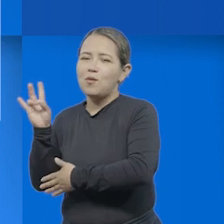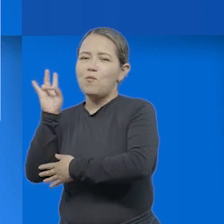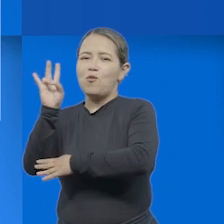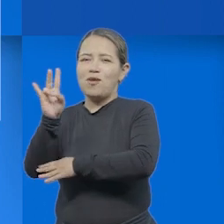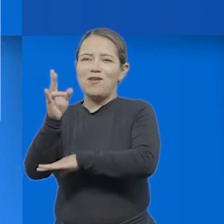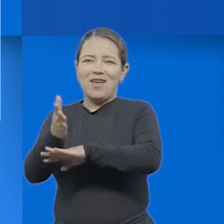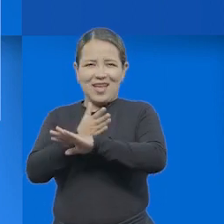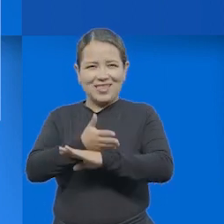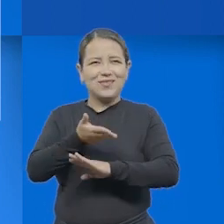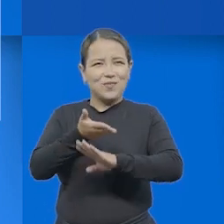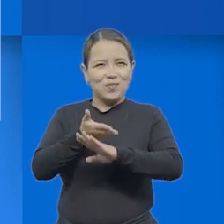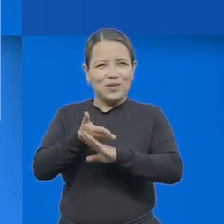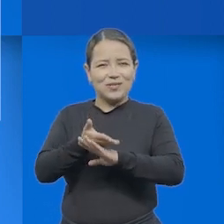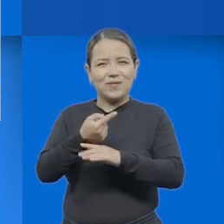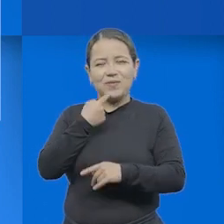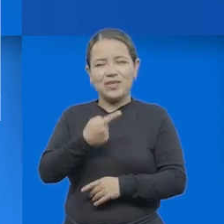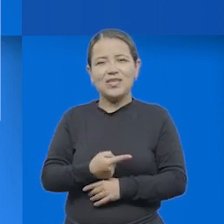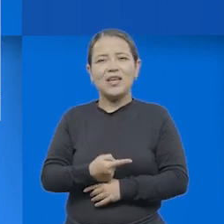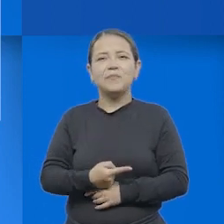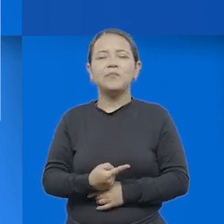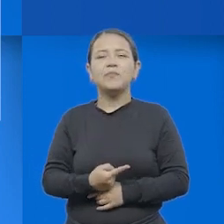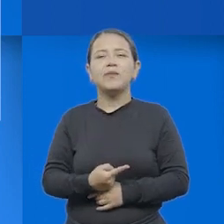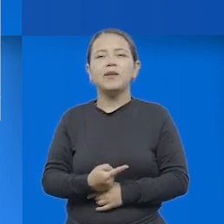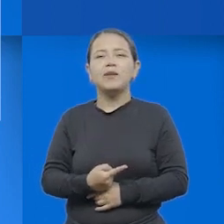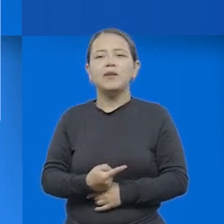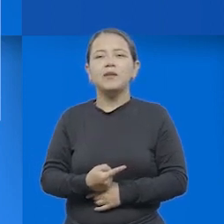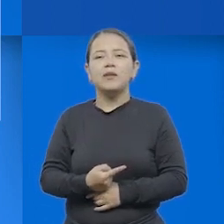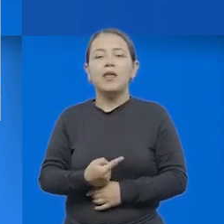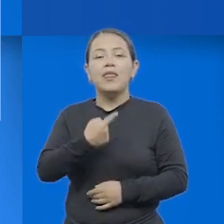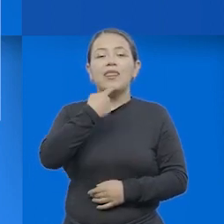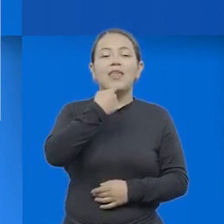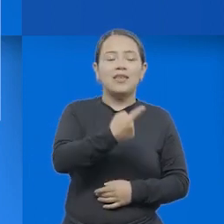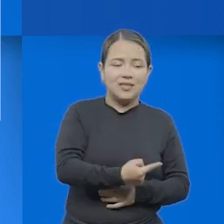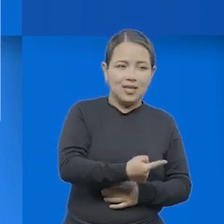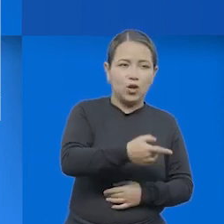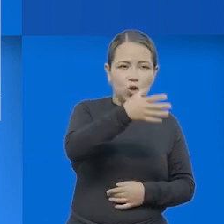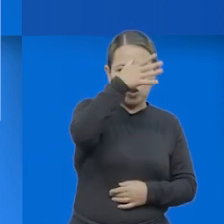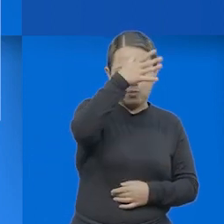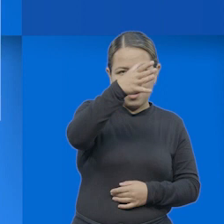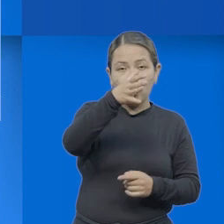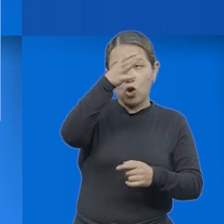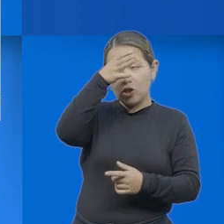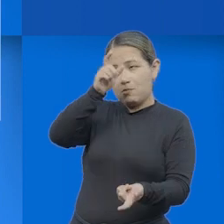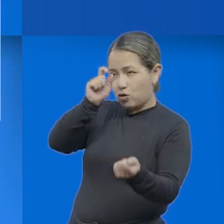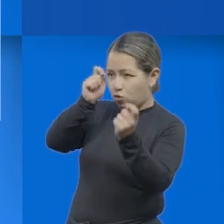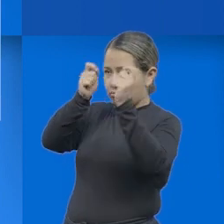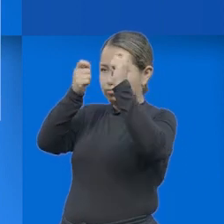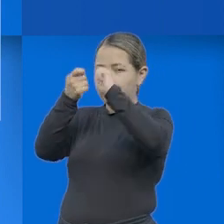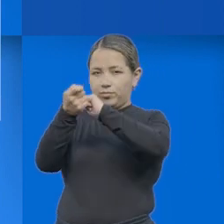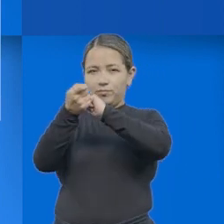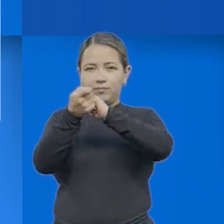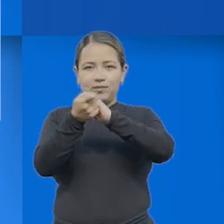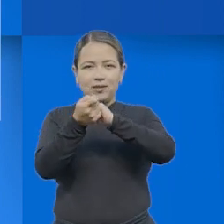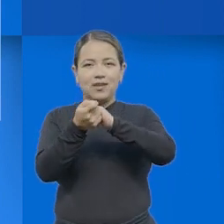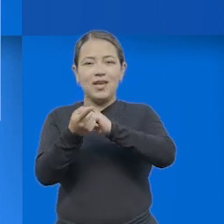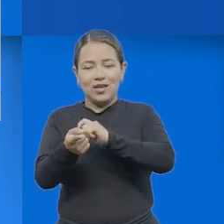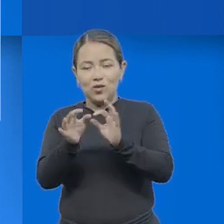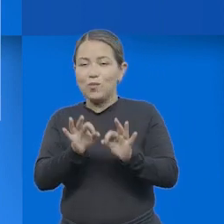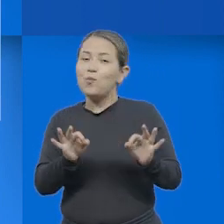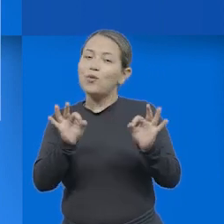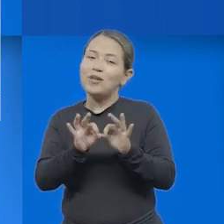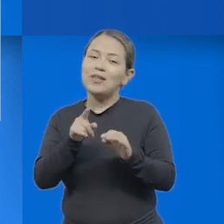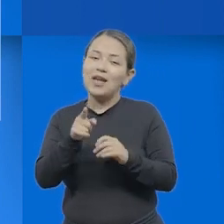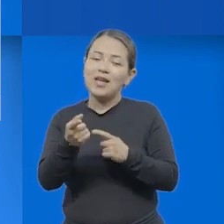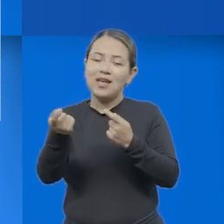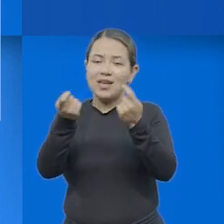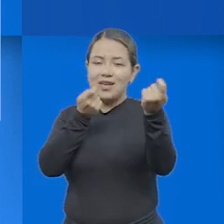propuesto por Escardamaria y Berakter, donde hablamos de decir el conocimiento a transformar el conocimiento. También ahí nos